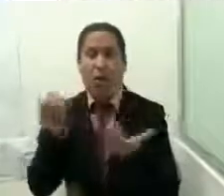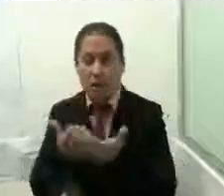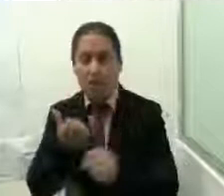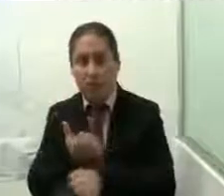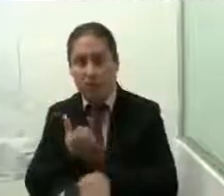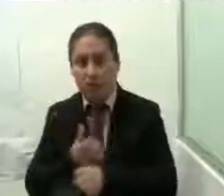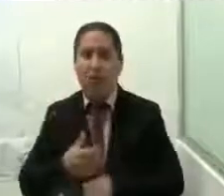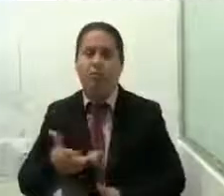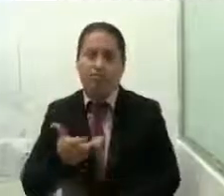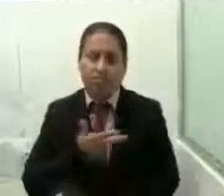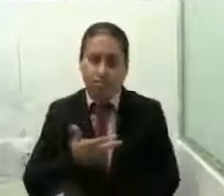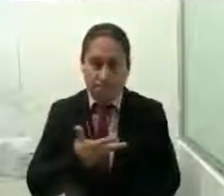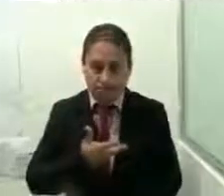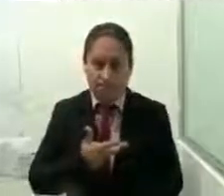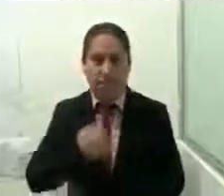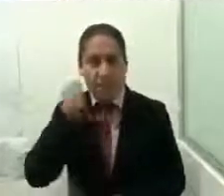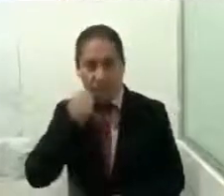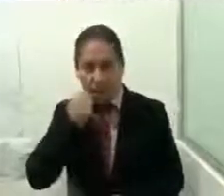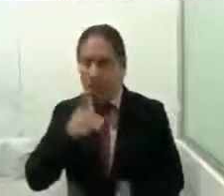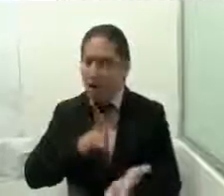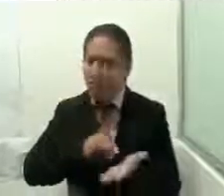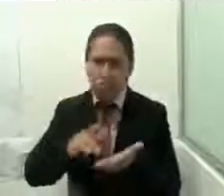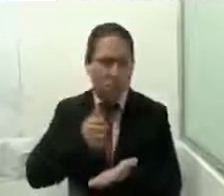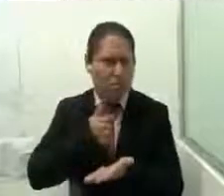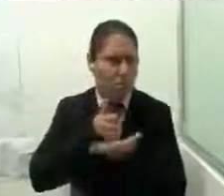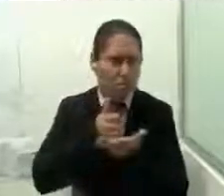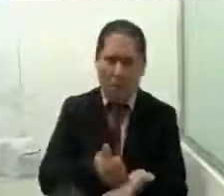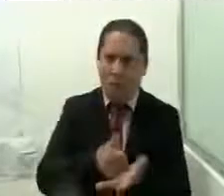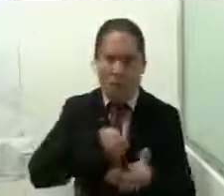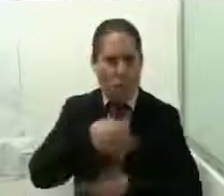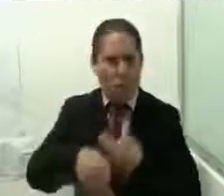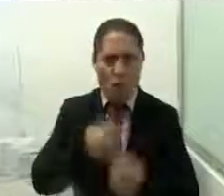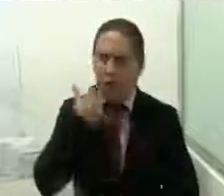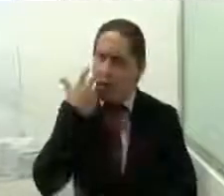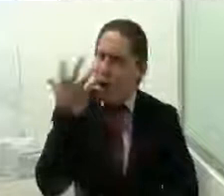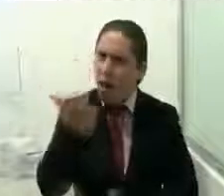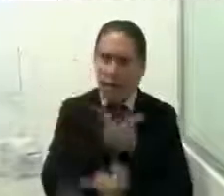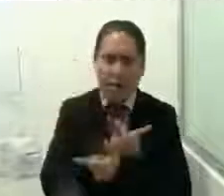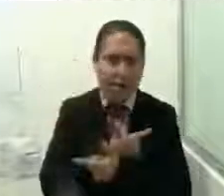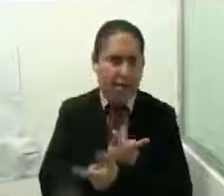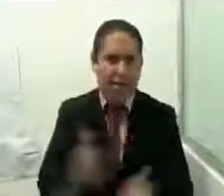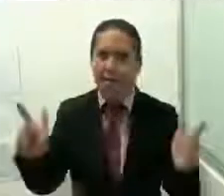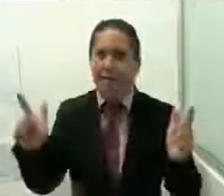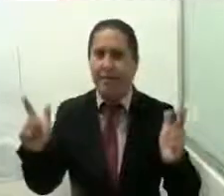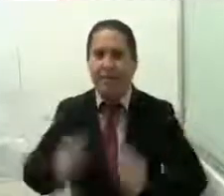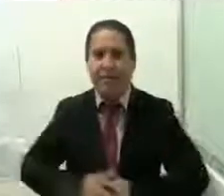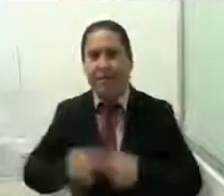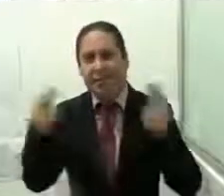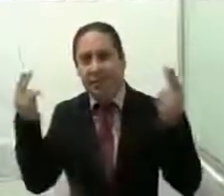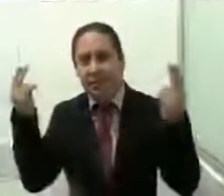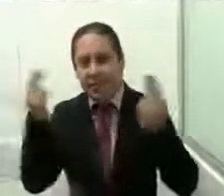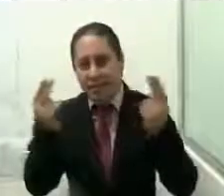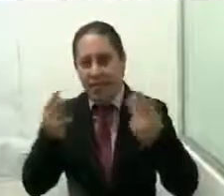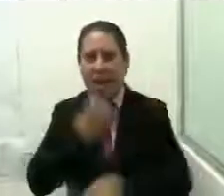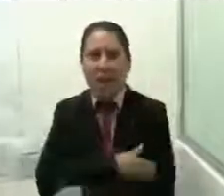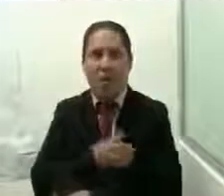el de la mejor disposición a la orden para seguir coayuvando en materia legislativa para lo que necesite de igual con mis compañeras